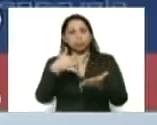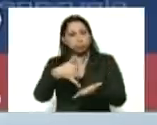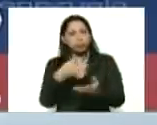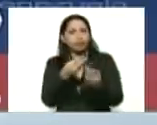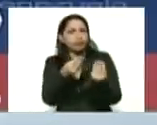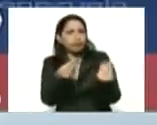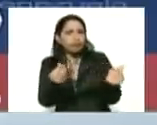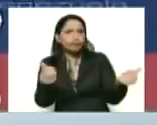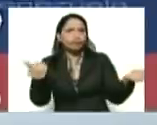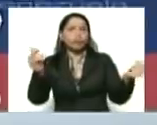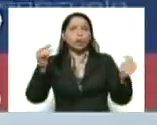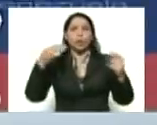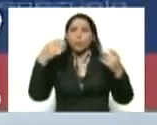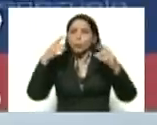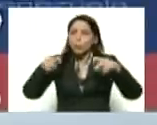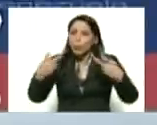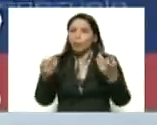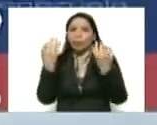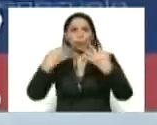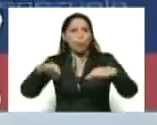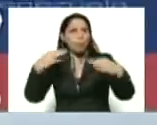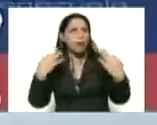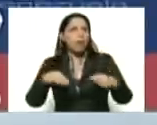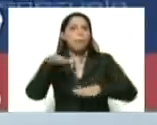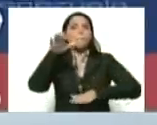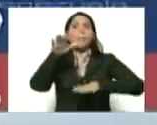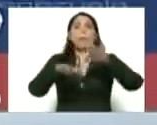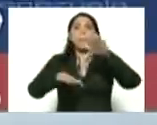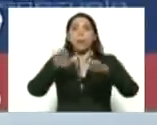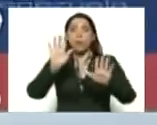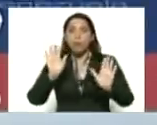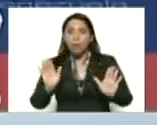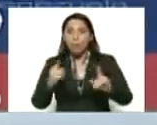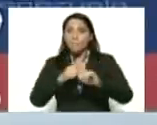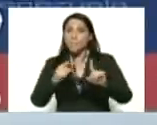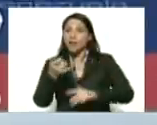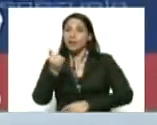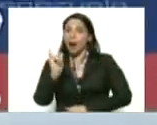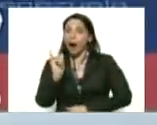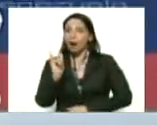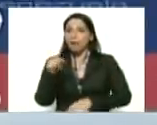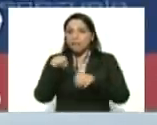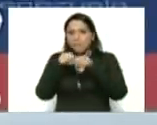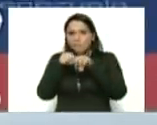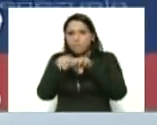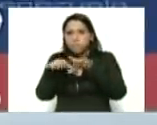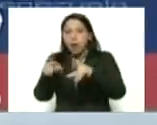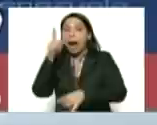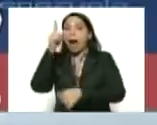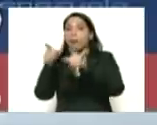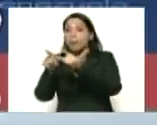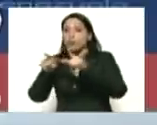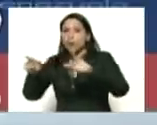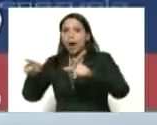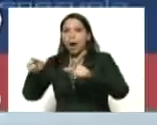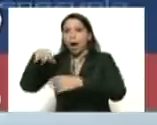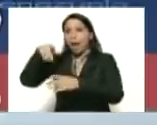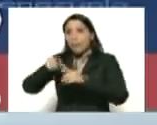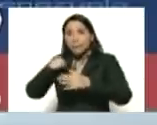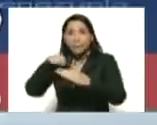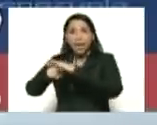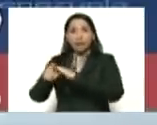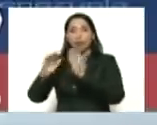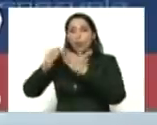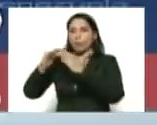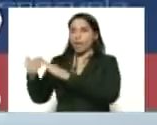nueva normalidad, una normalidad relativa. Pero haya un brote en algún lugar, en una comunidad, y tengamos que